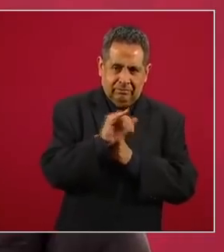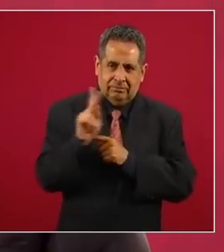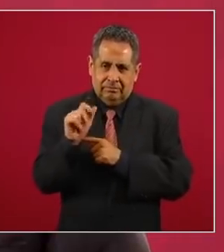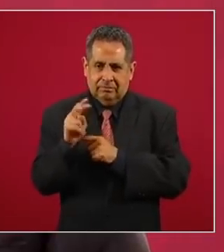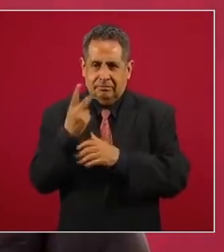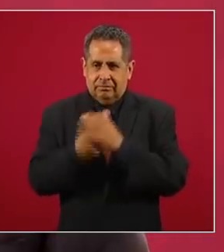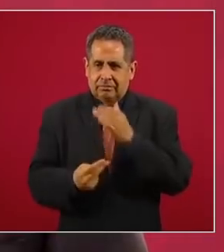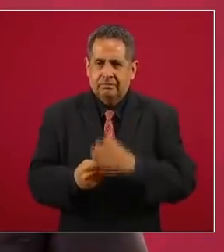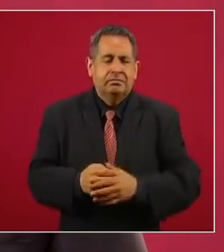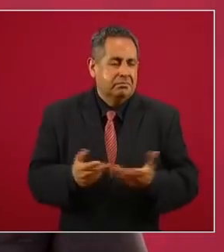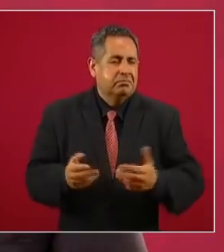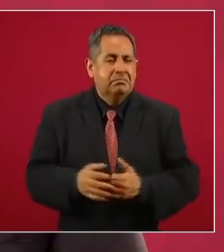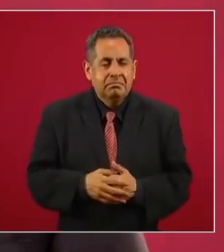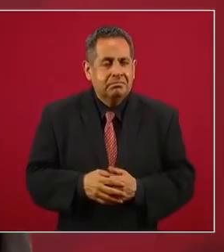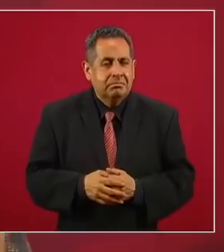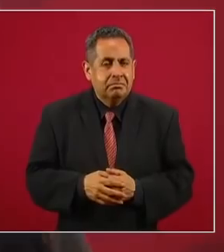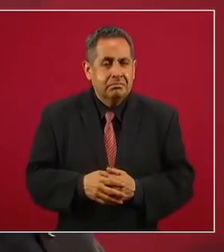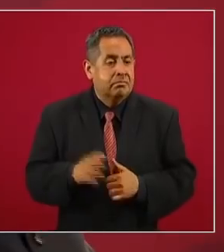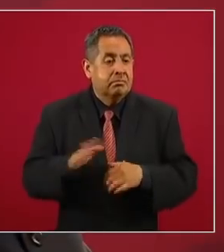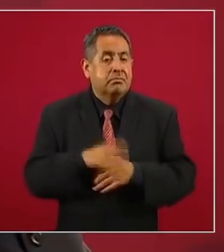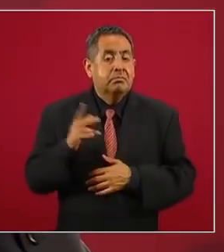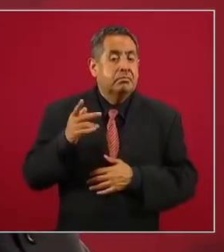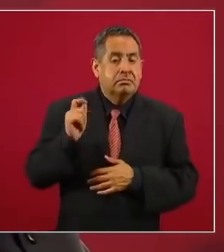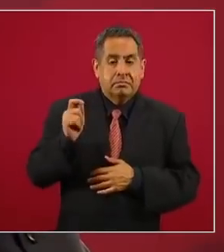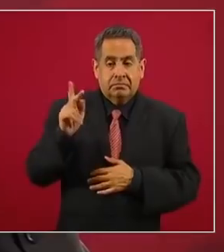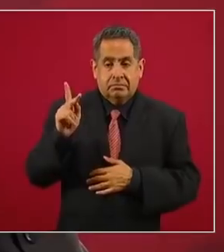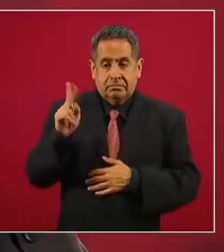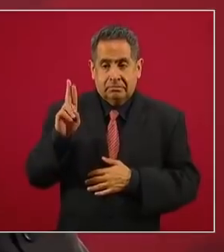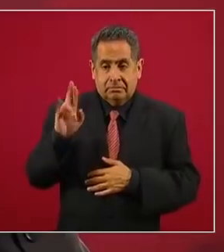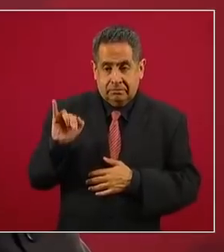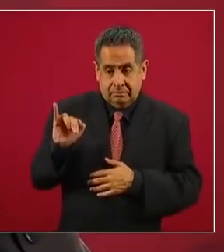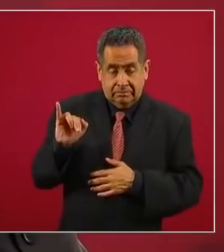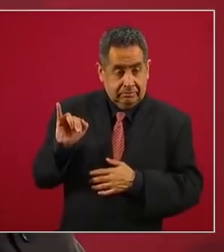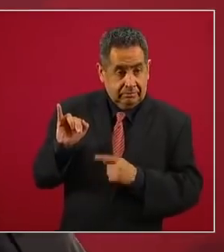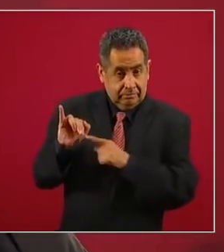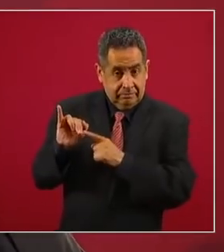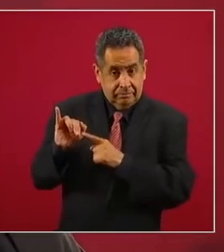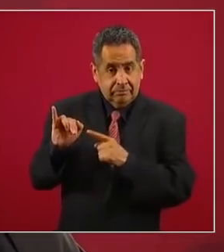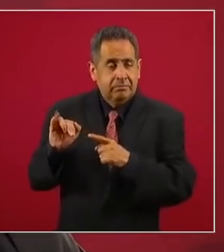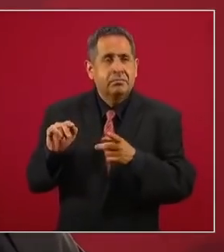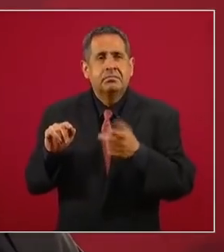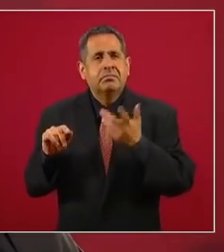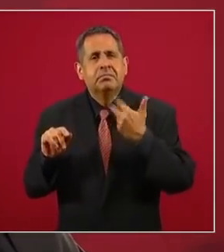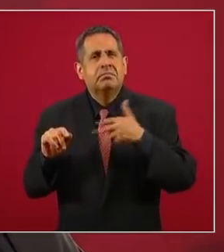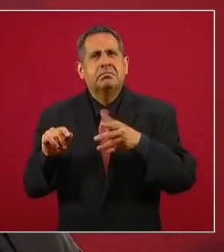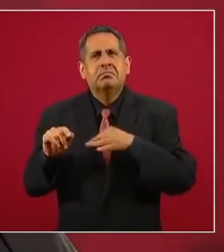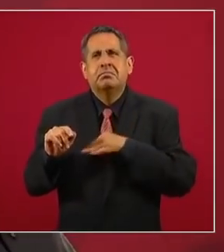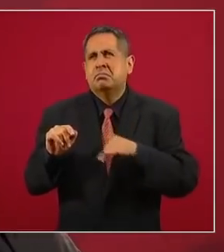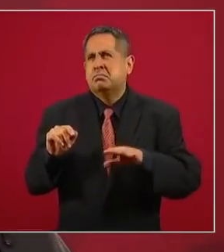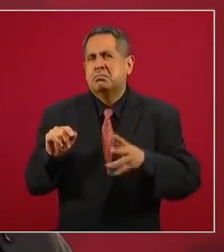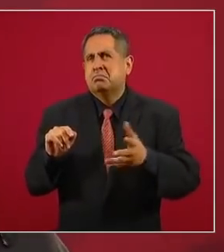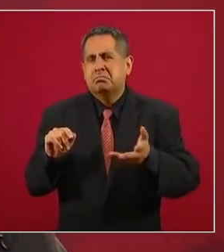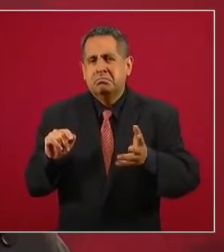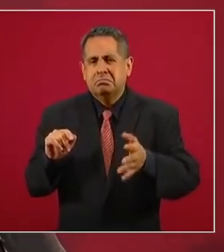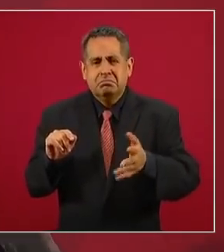Porque el PRI tenía hasta entonces